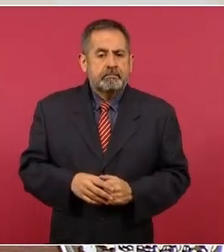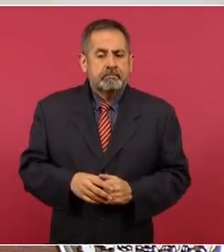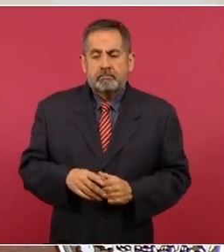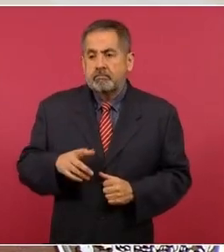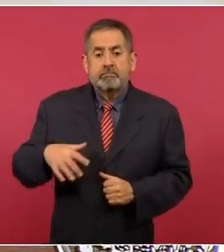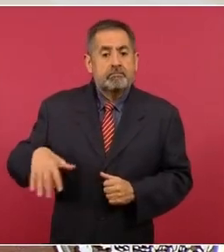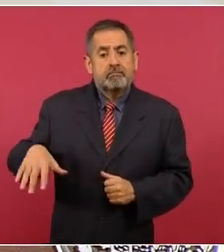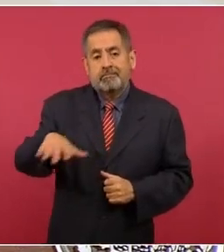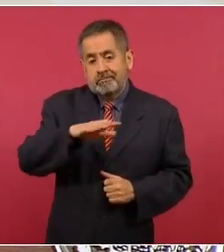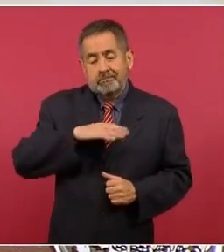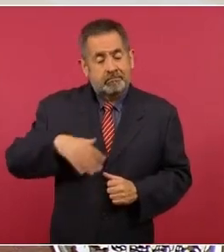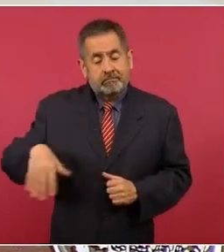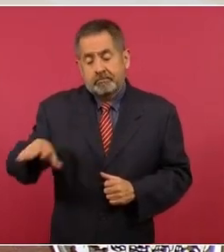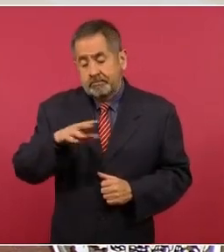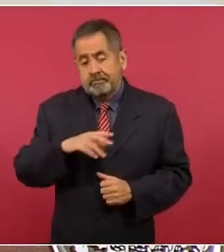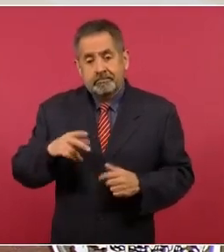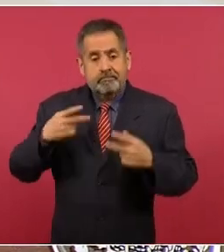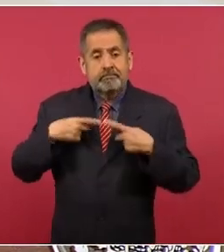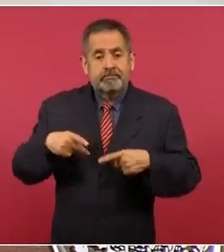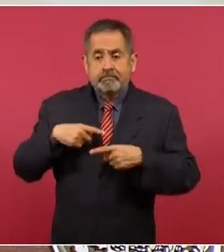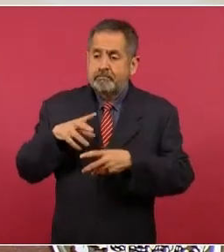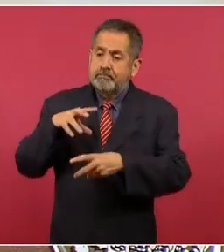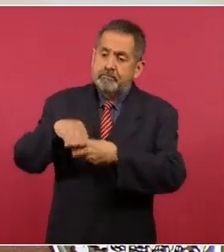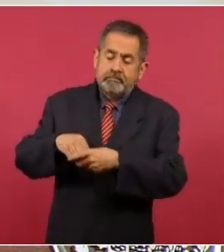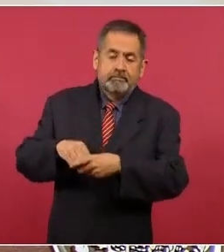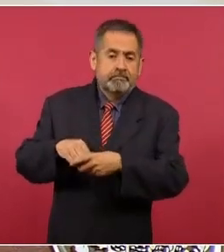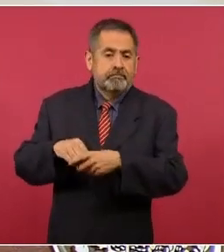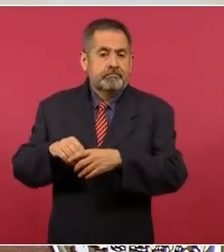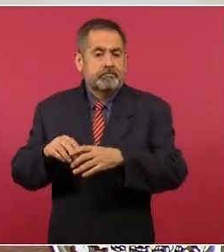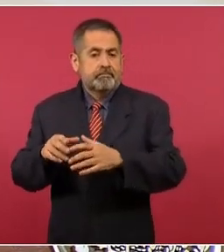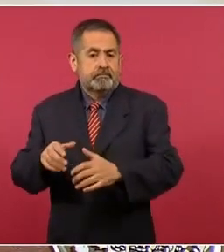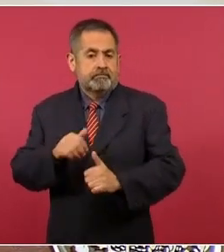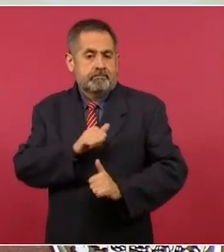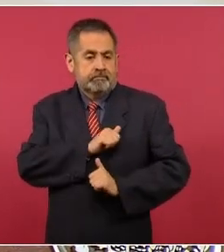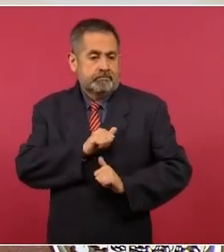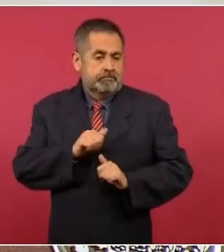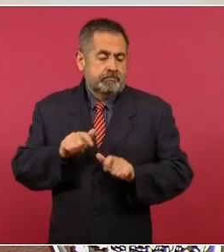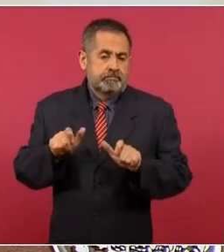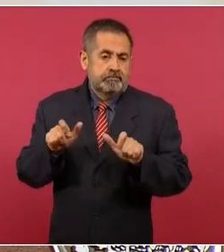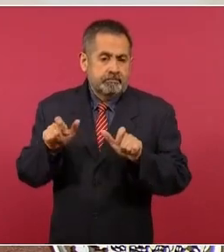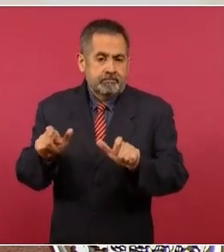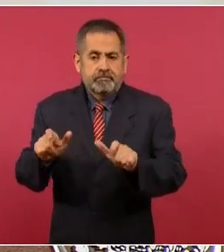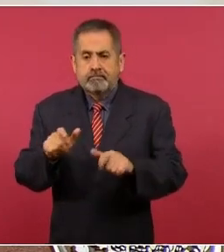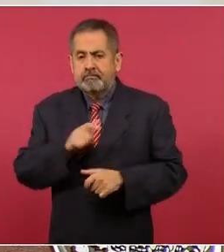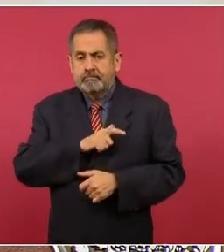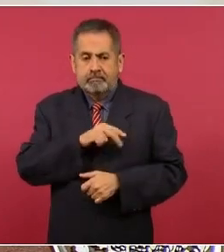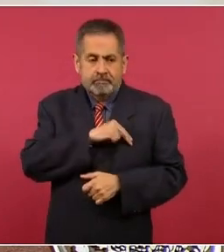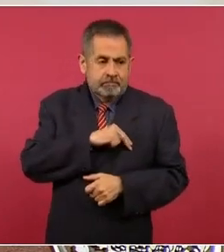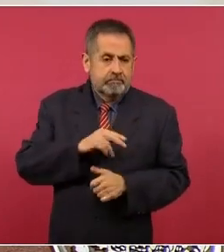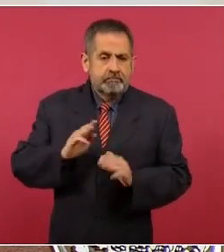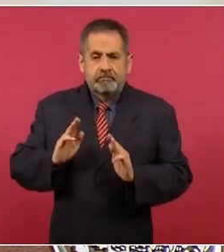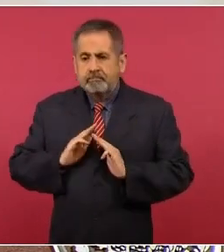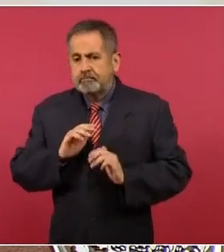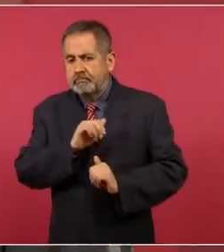todos los elementos de la seguridad pública en el país.